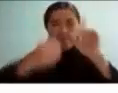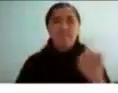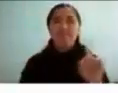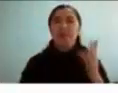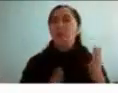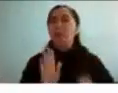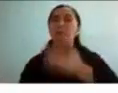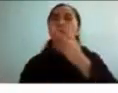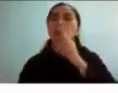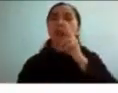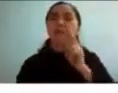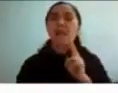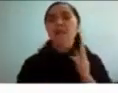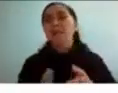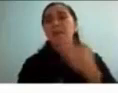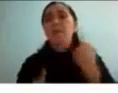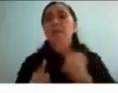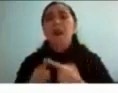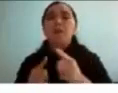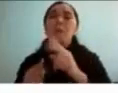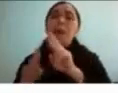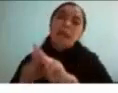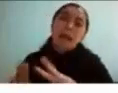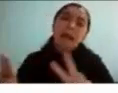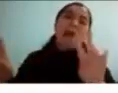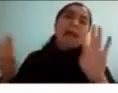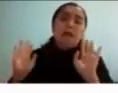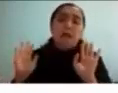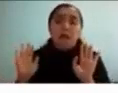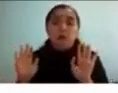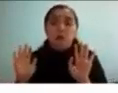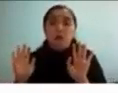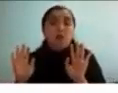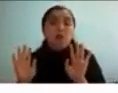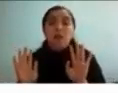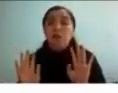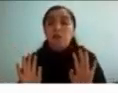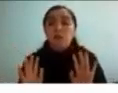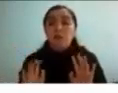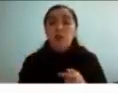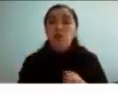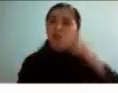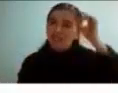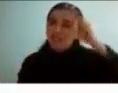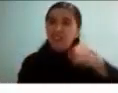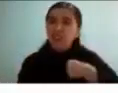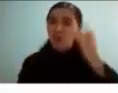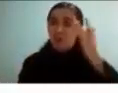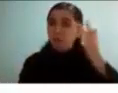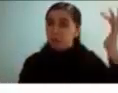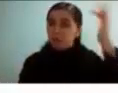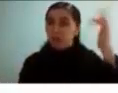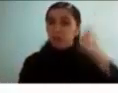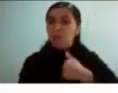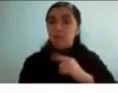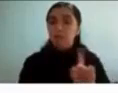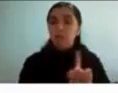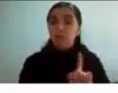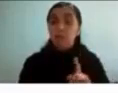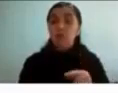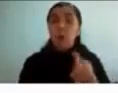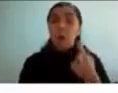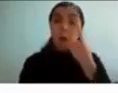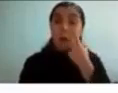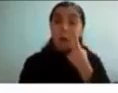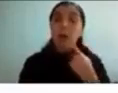hacer algo un poco más tranqui o en verdad yo sabía que no era inteligente ahora tengo la prueba